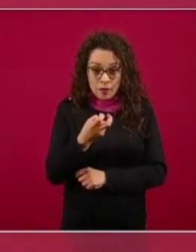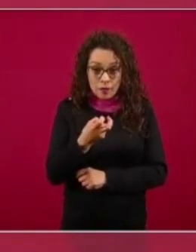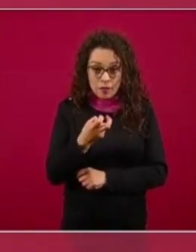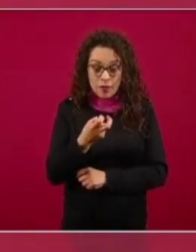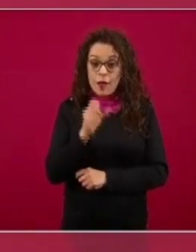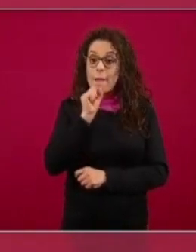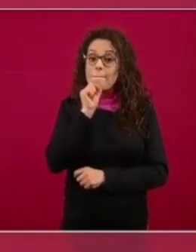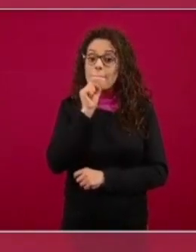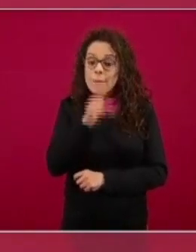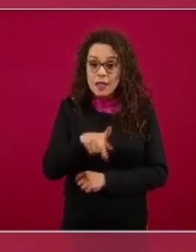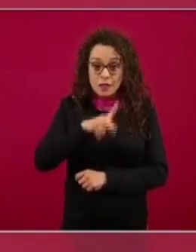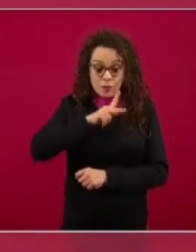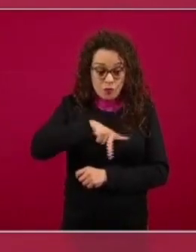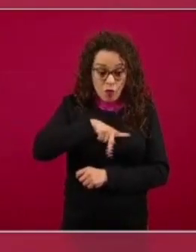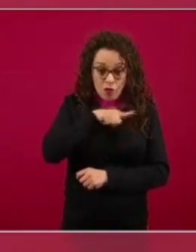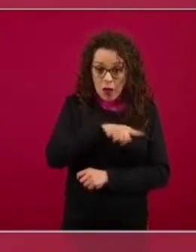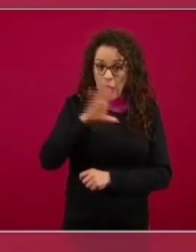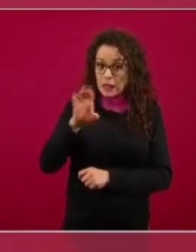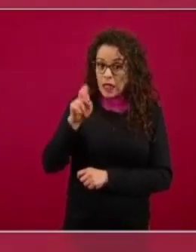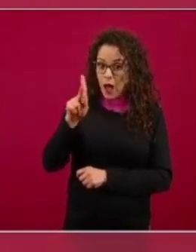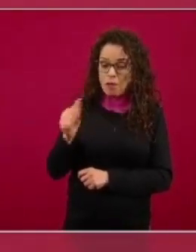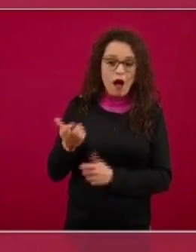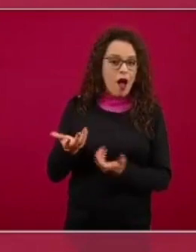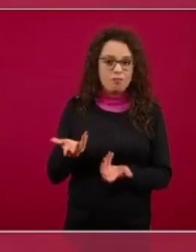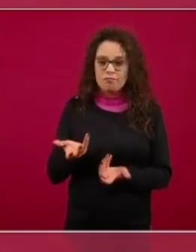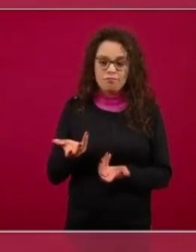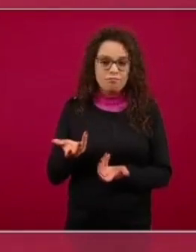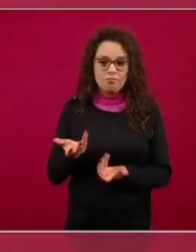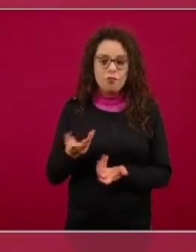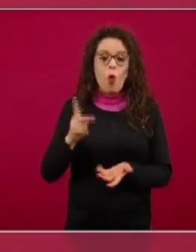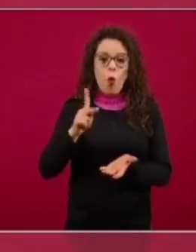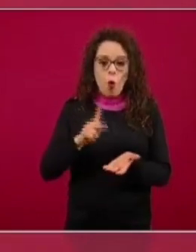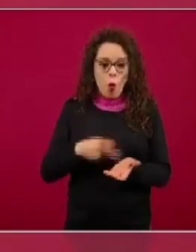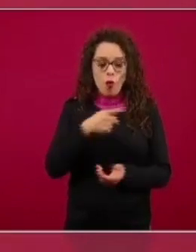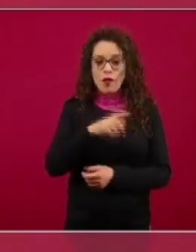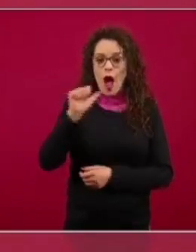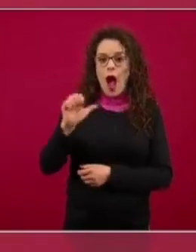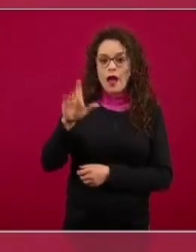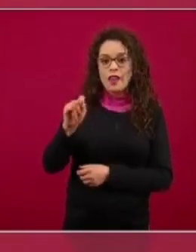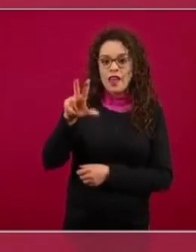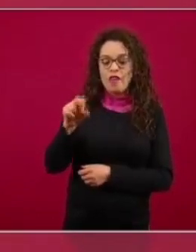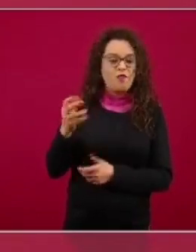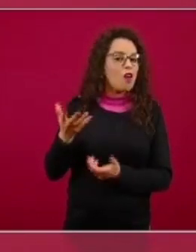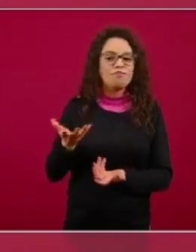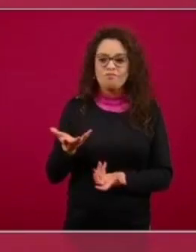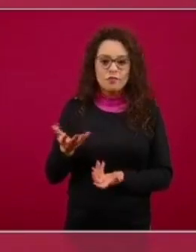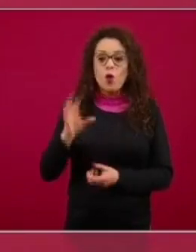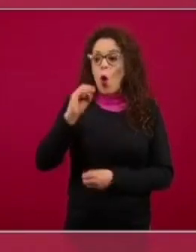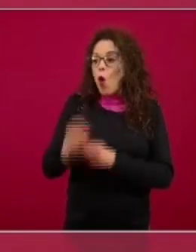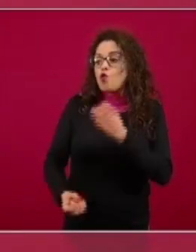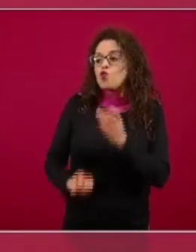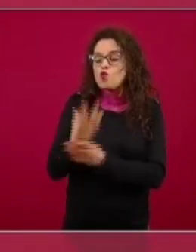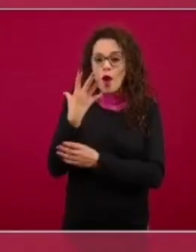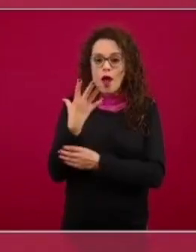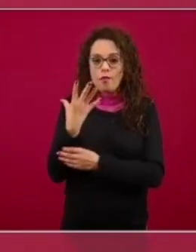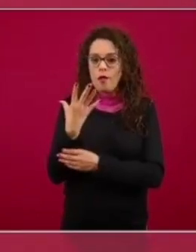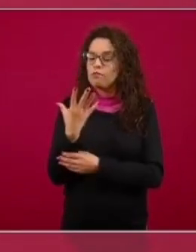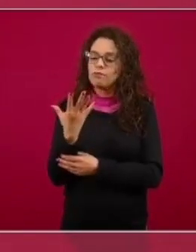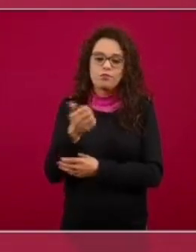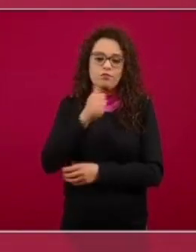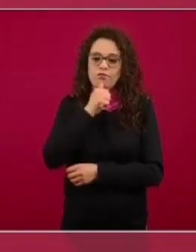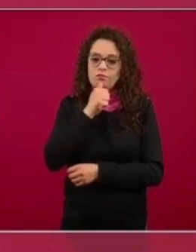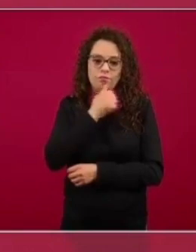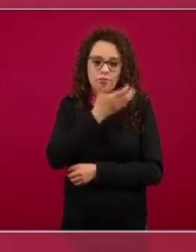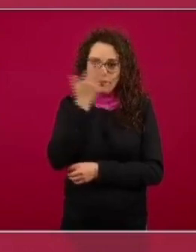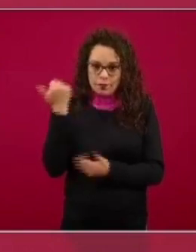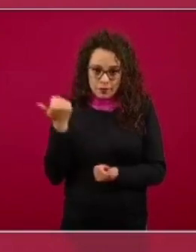misma cepa del virus que ha reactivado o bien es una nueva exposición al virus lo trascendente de esto es